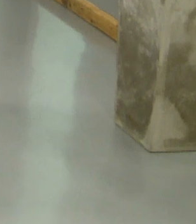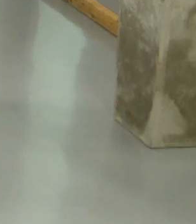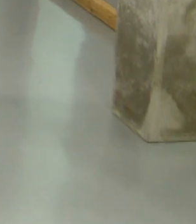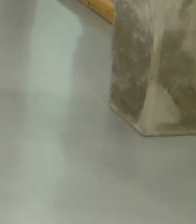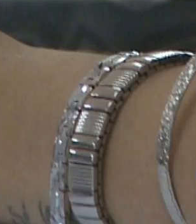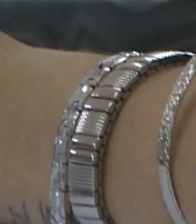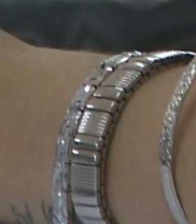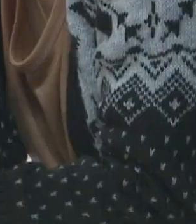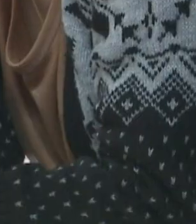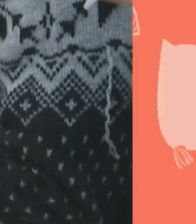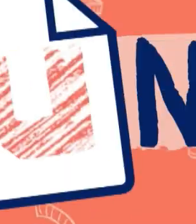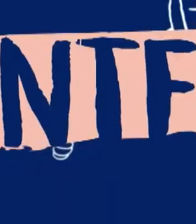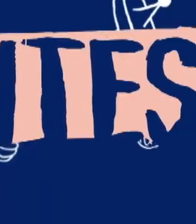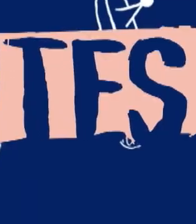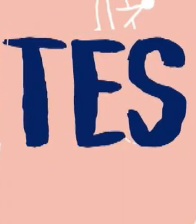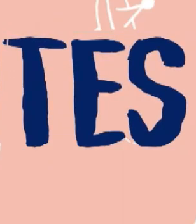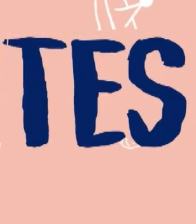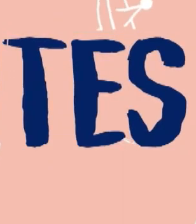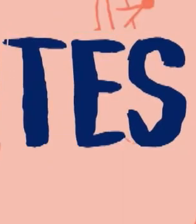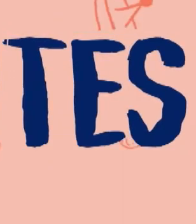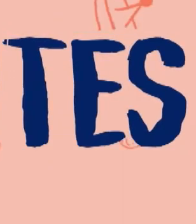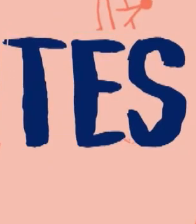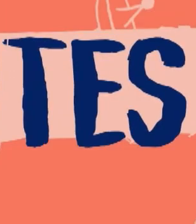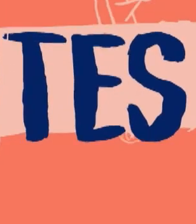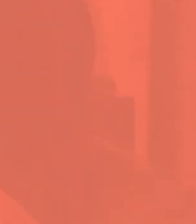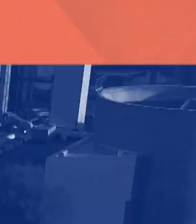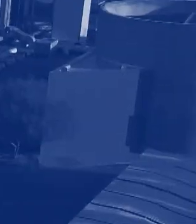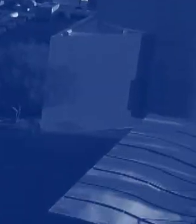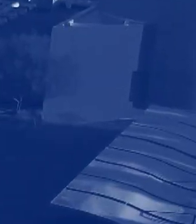Se muevan. De Abaste. Obço. Abaste. Rebaste.